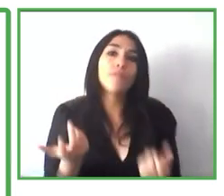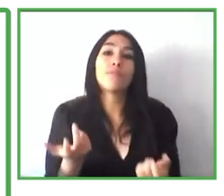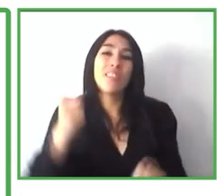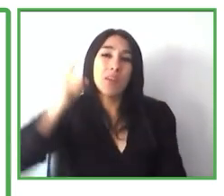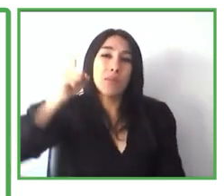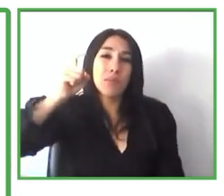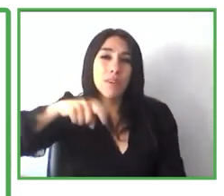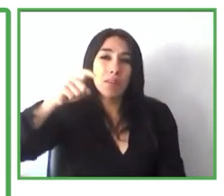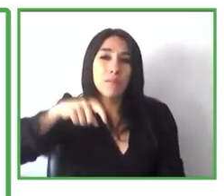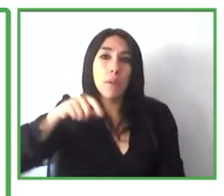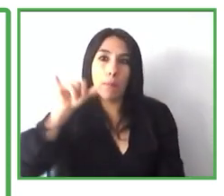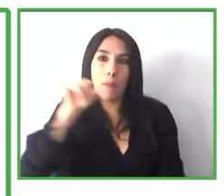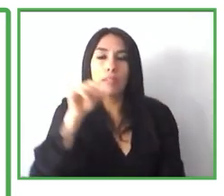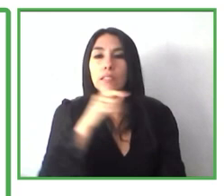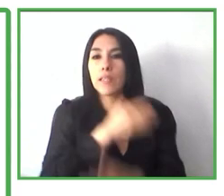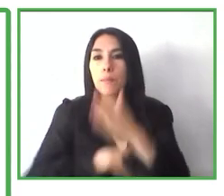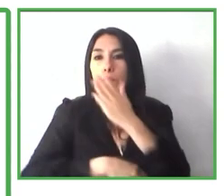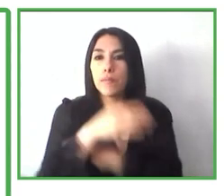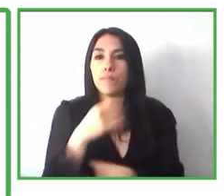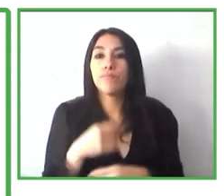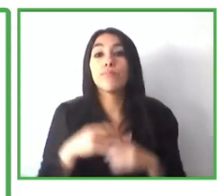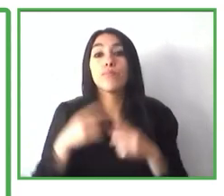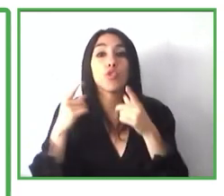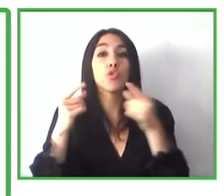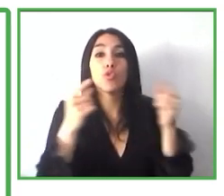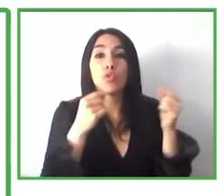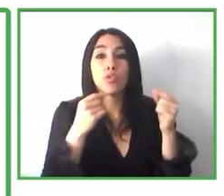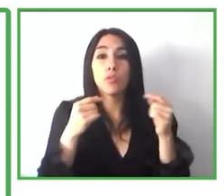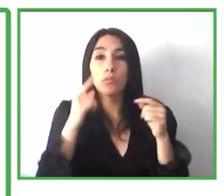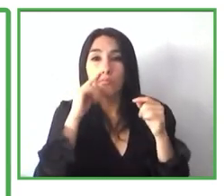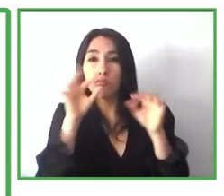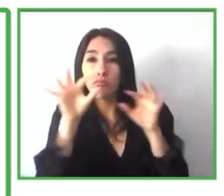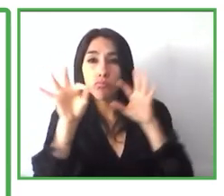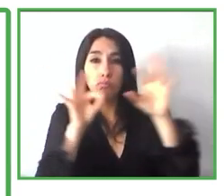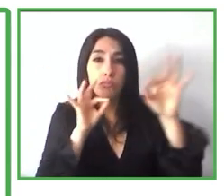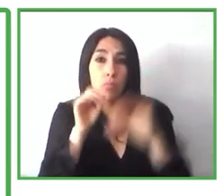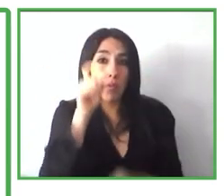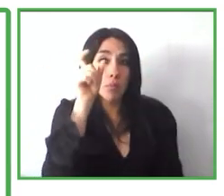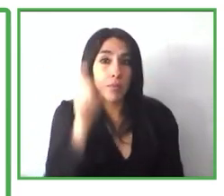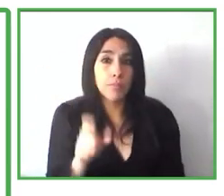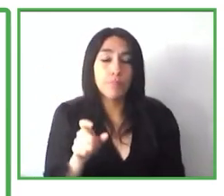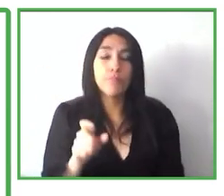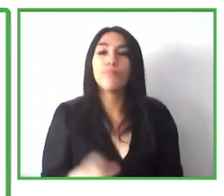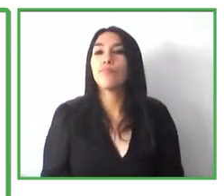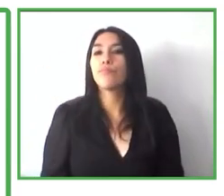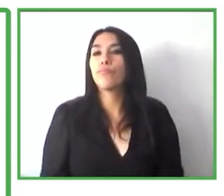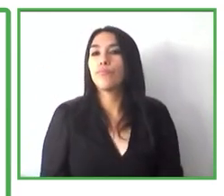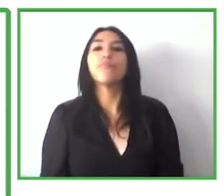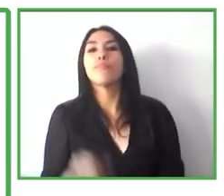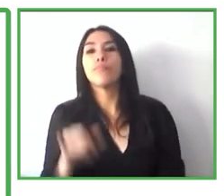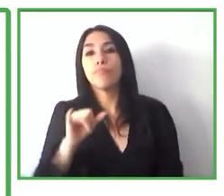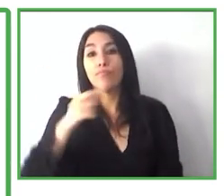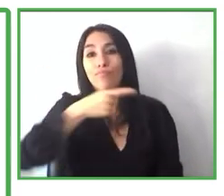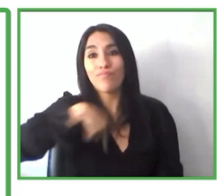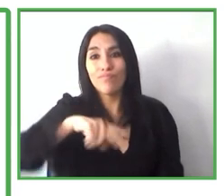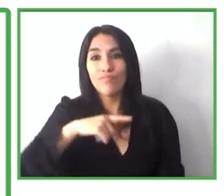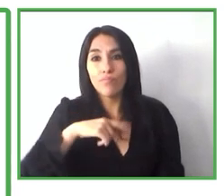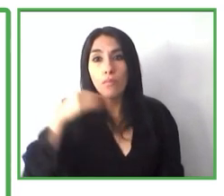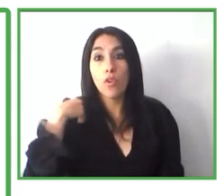candidatos a cierto puesto que esté abierto. Nosotros aprendemos a conocer a nuestros clientes y sus habilidades.